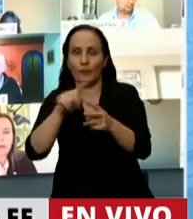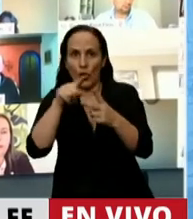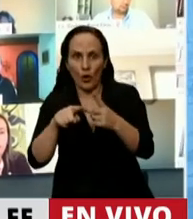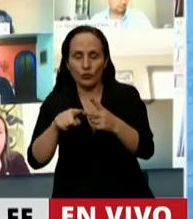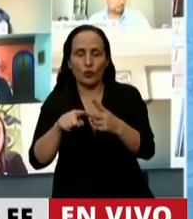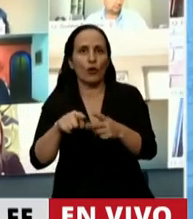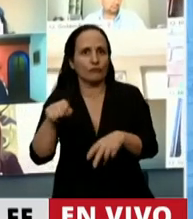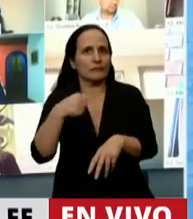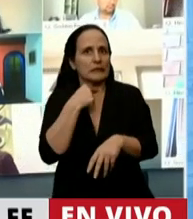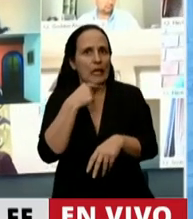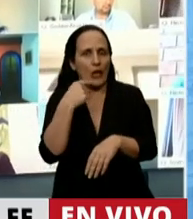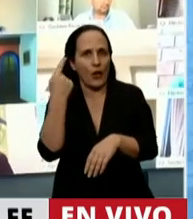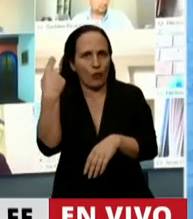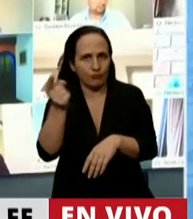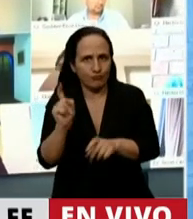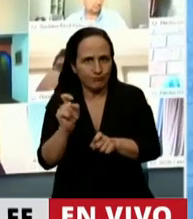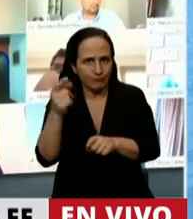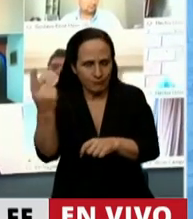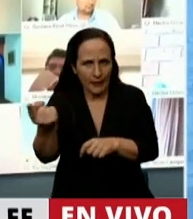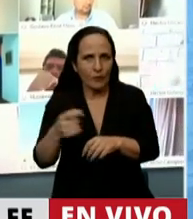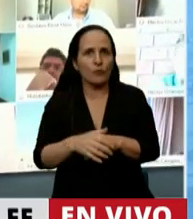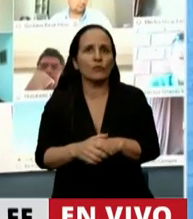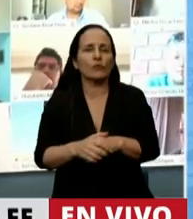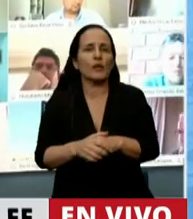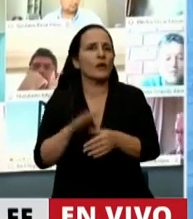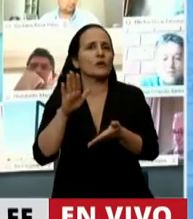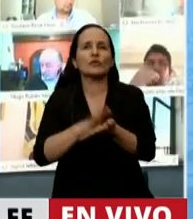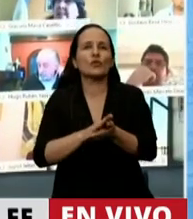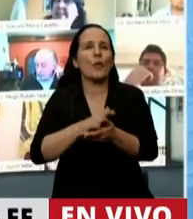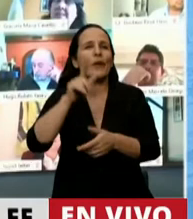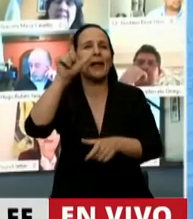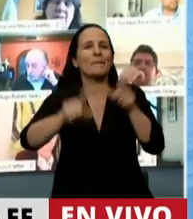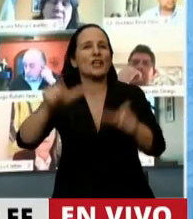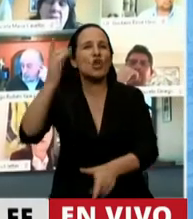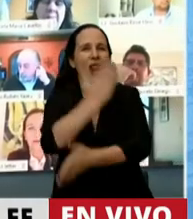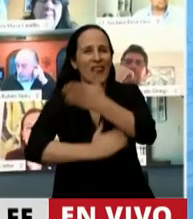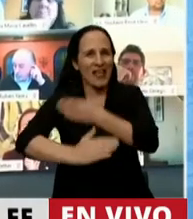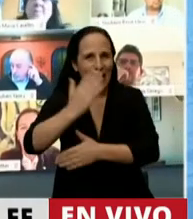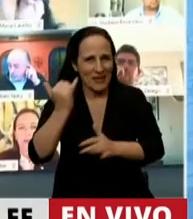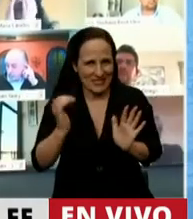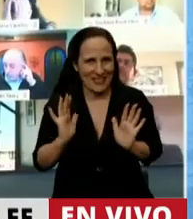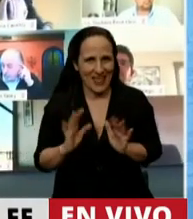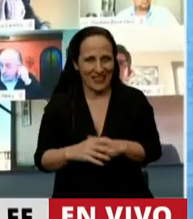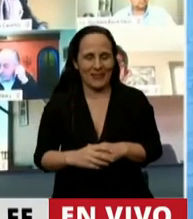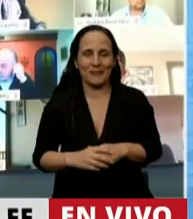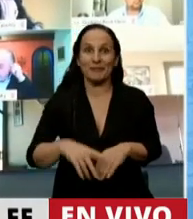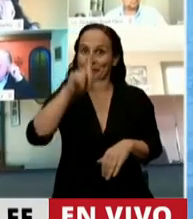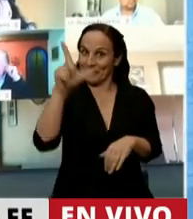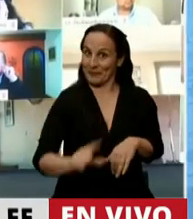gabinete, que quiero plantearle es el tema de las personas con discapacidad. En el país